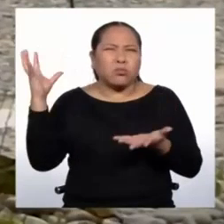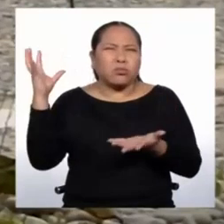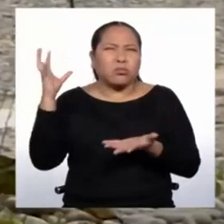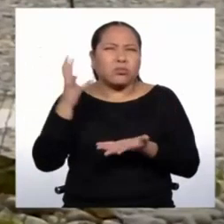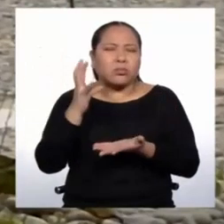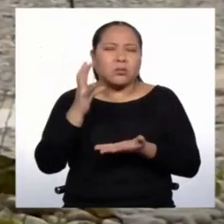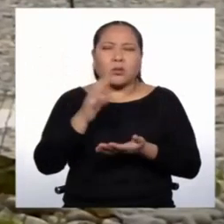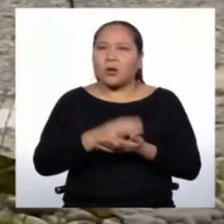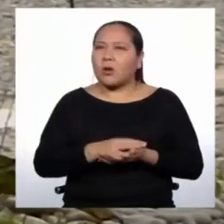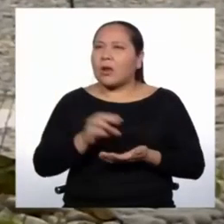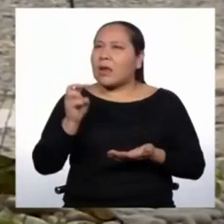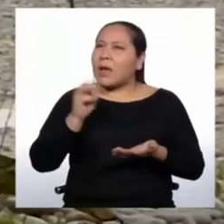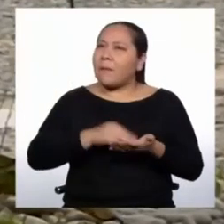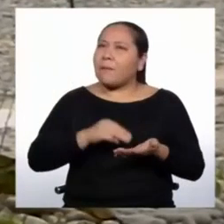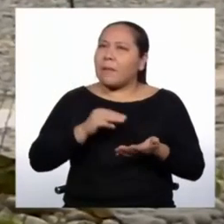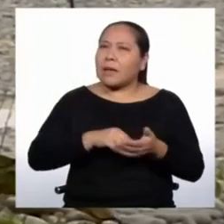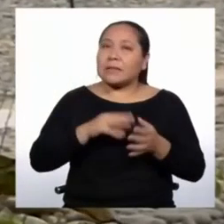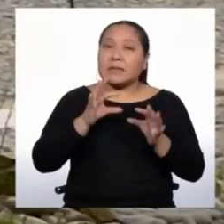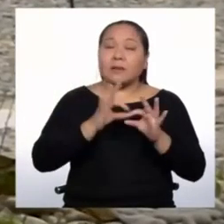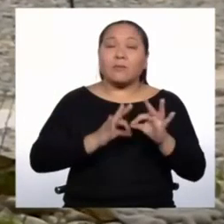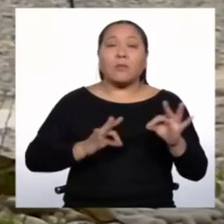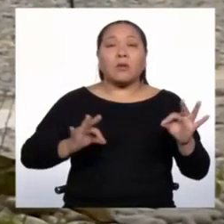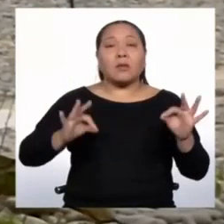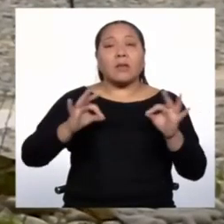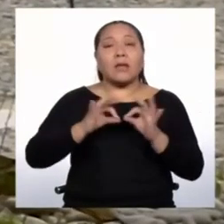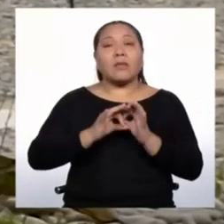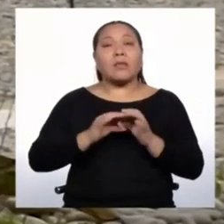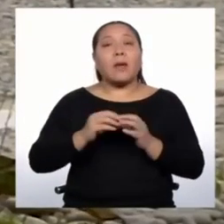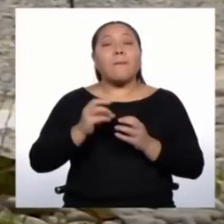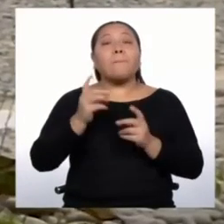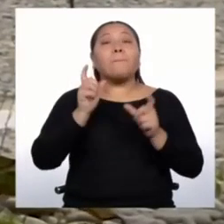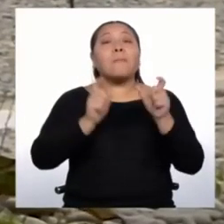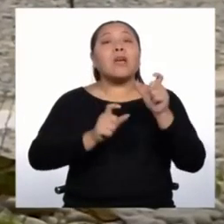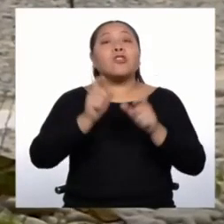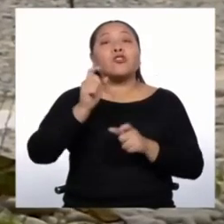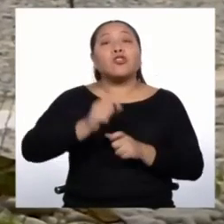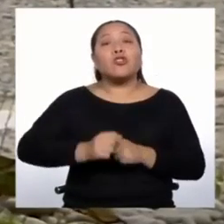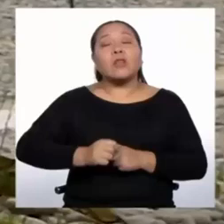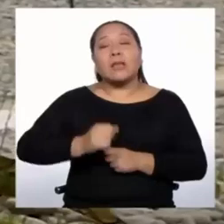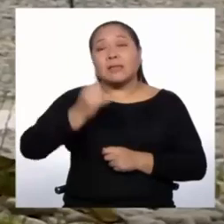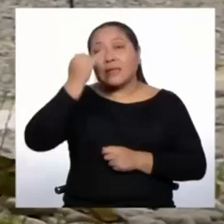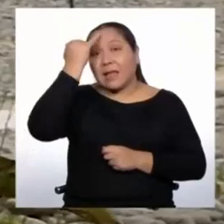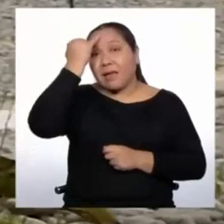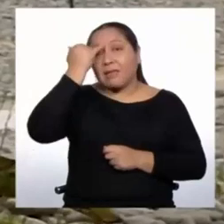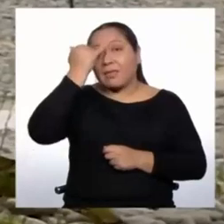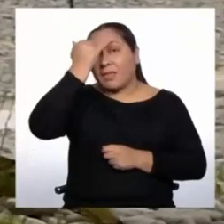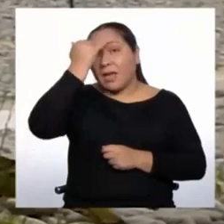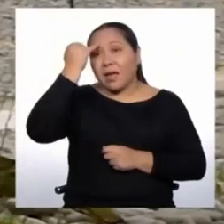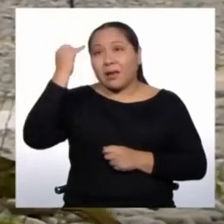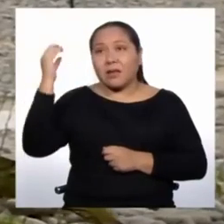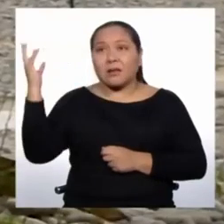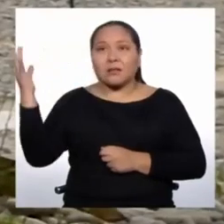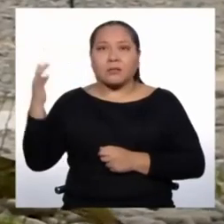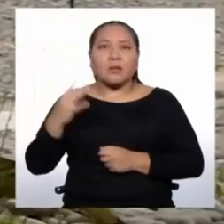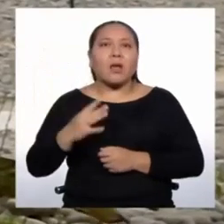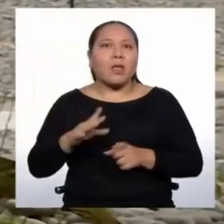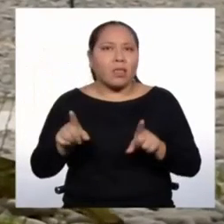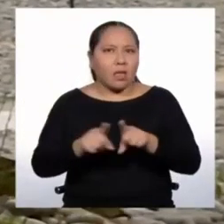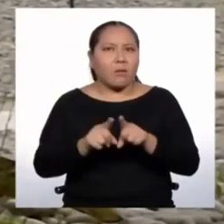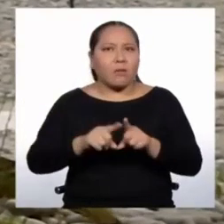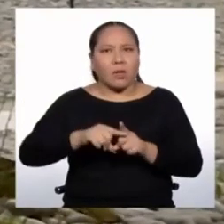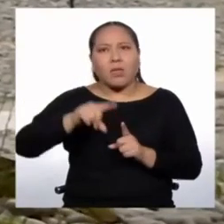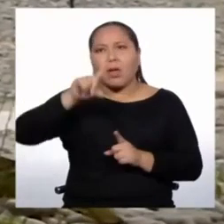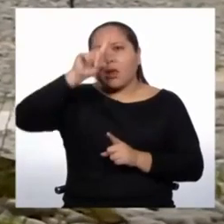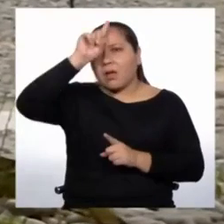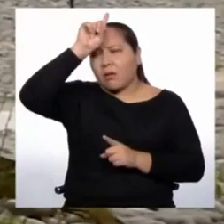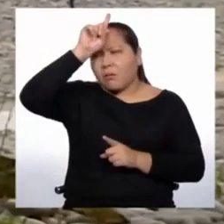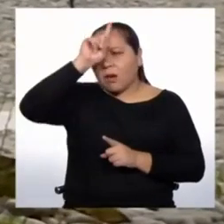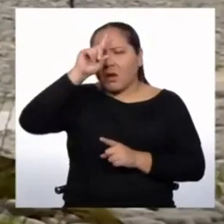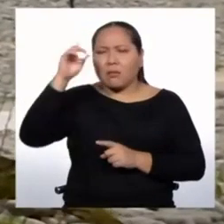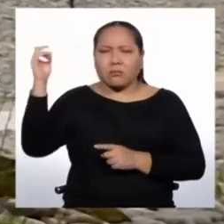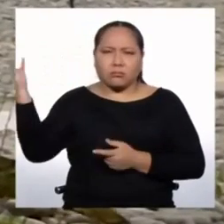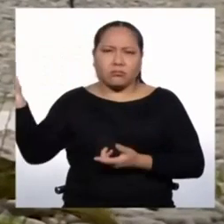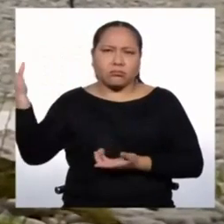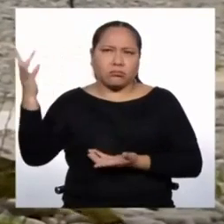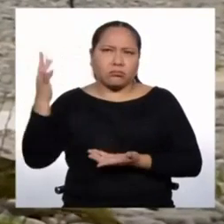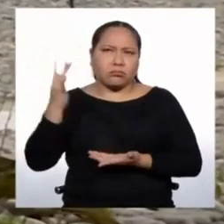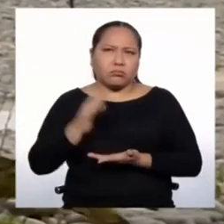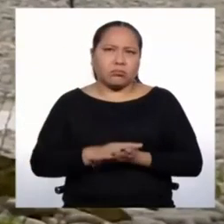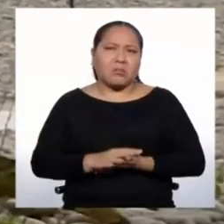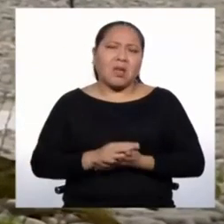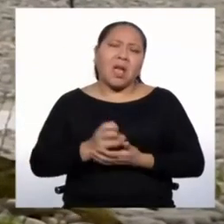ha sido la inmigración italiana, pero también hemos recibido alemanes y británicos. Desde otras partes del mundo,